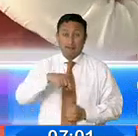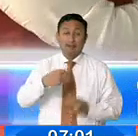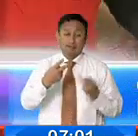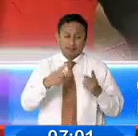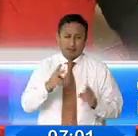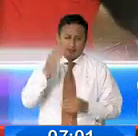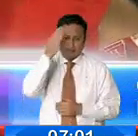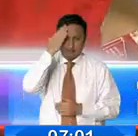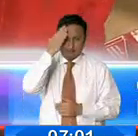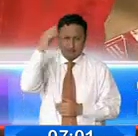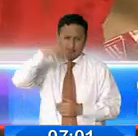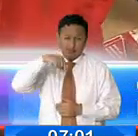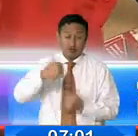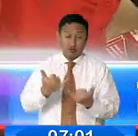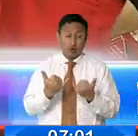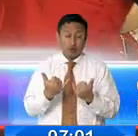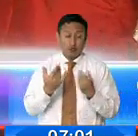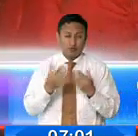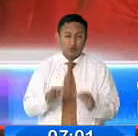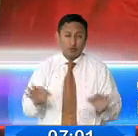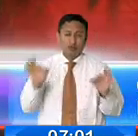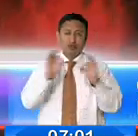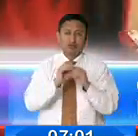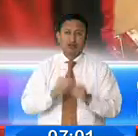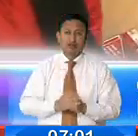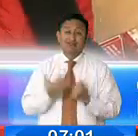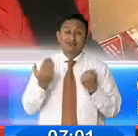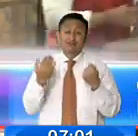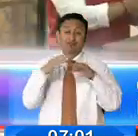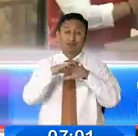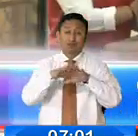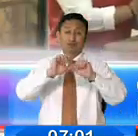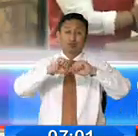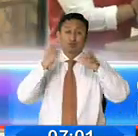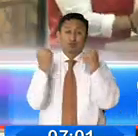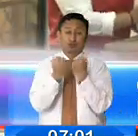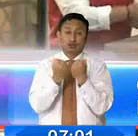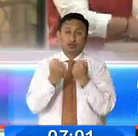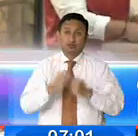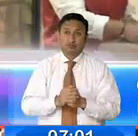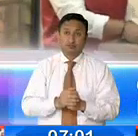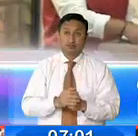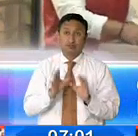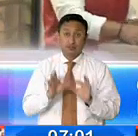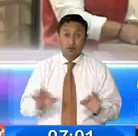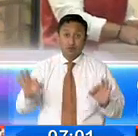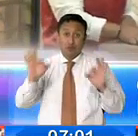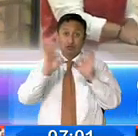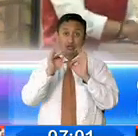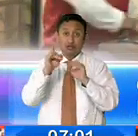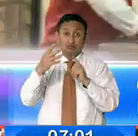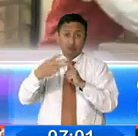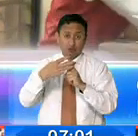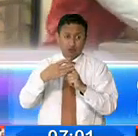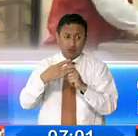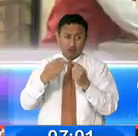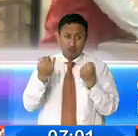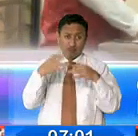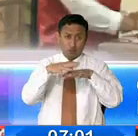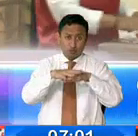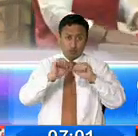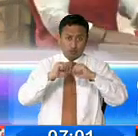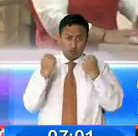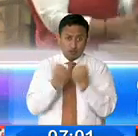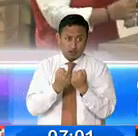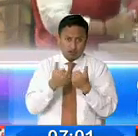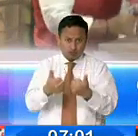conscientes que los medios digitales será su mejor estrategia. Es importante el internet, las redes sociales, hay que ser bastante efectivos,